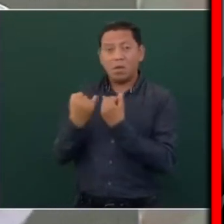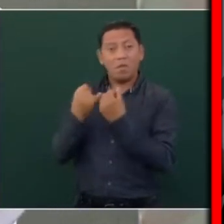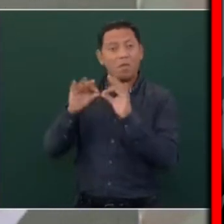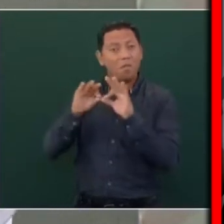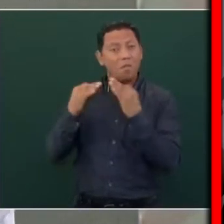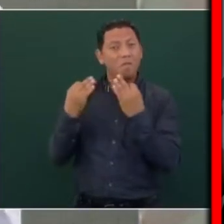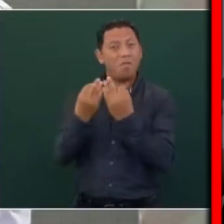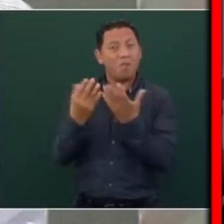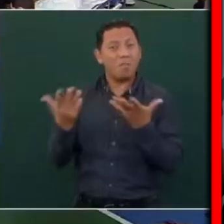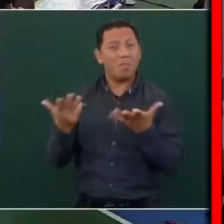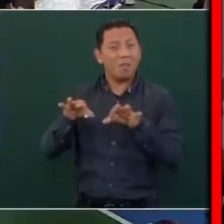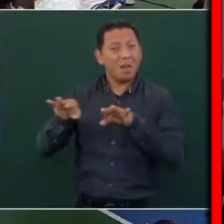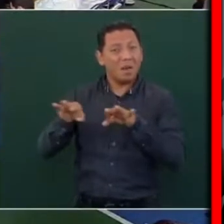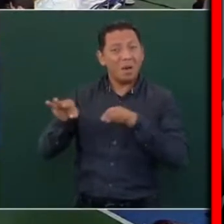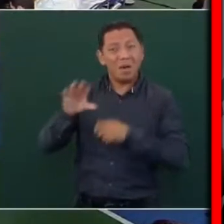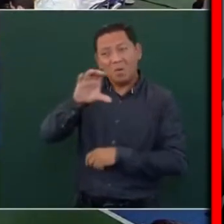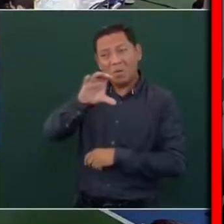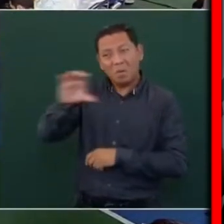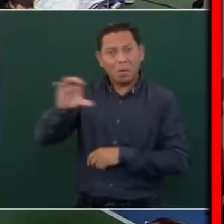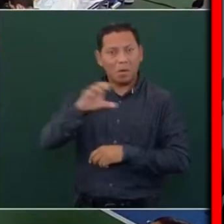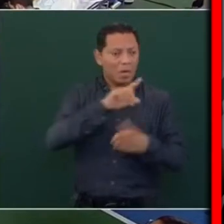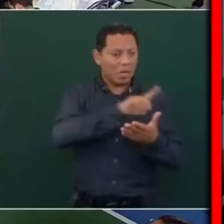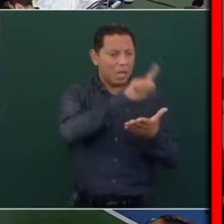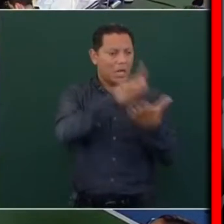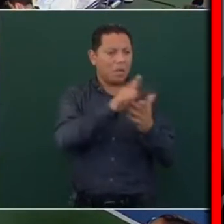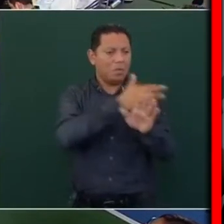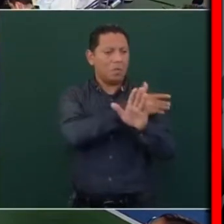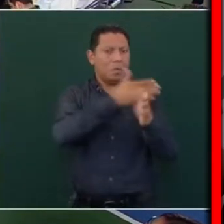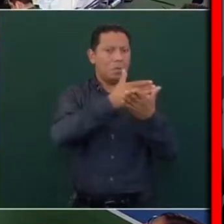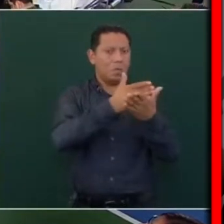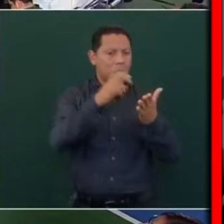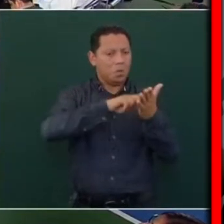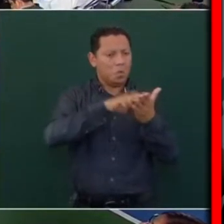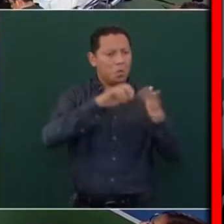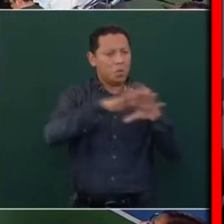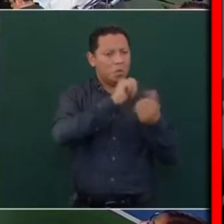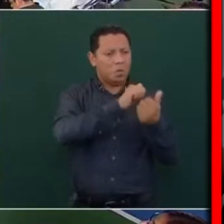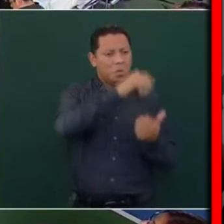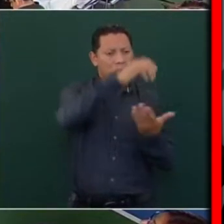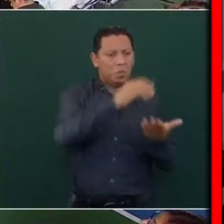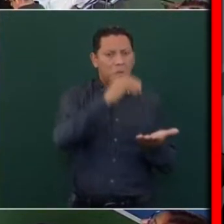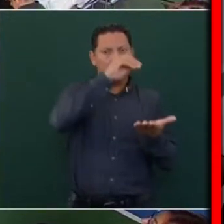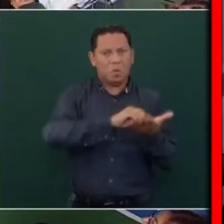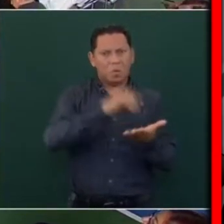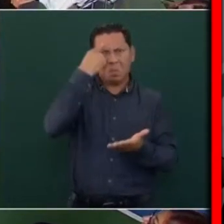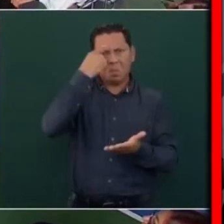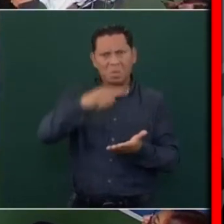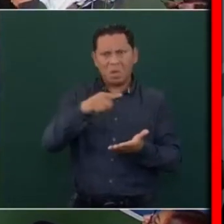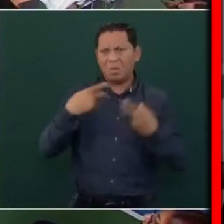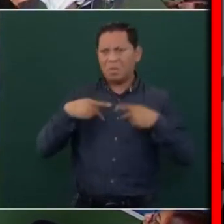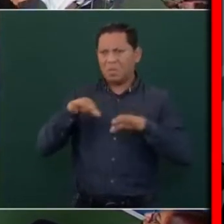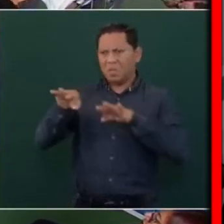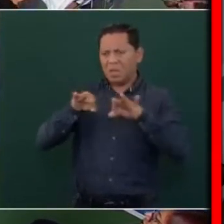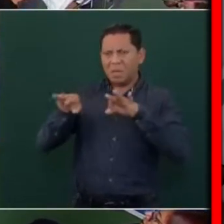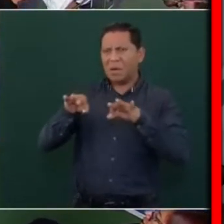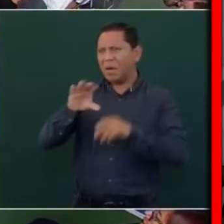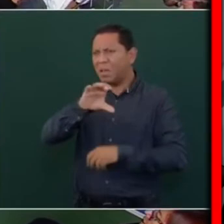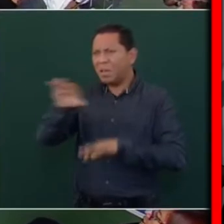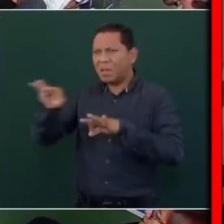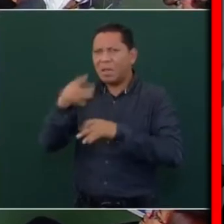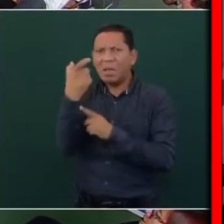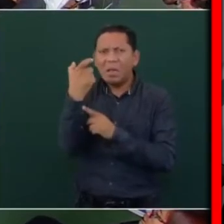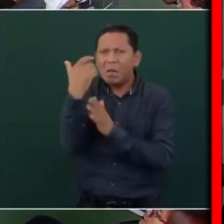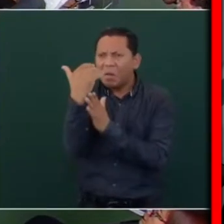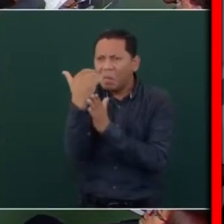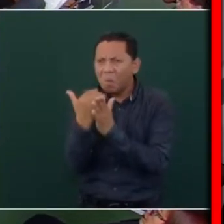Todas las reformas fueron para congelar los aumentos salariales, para